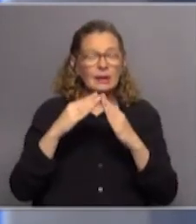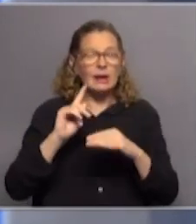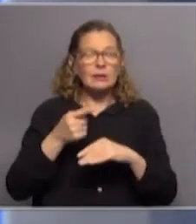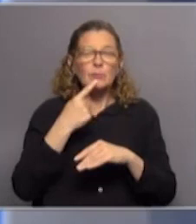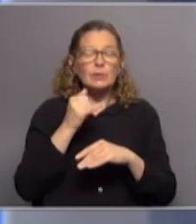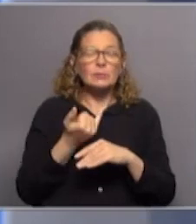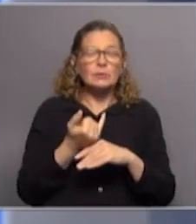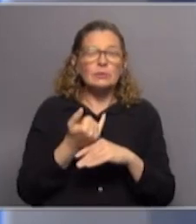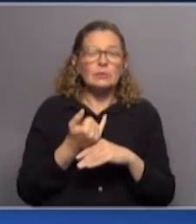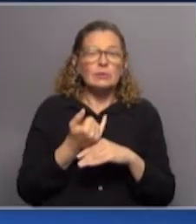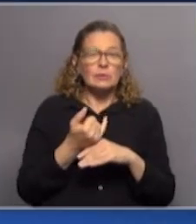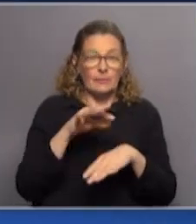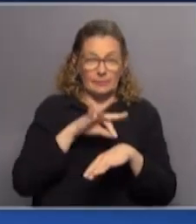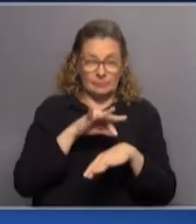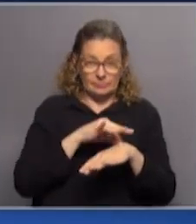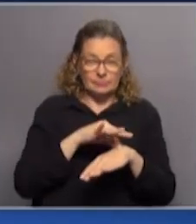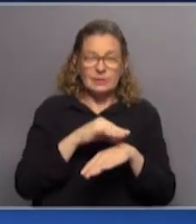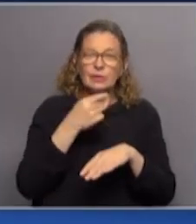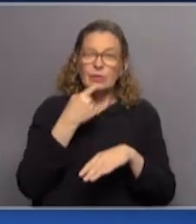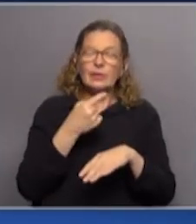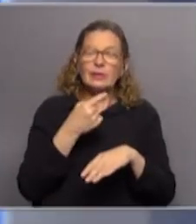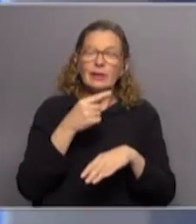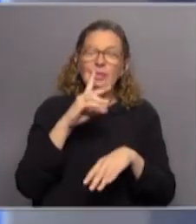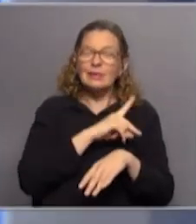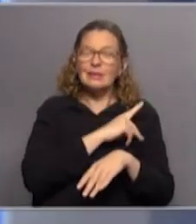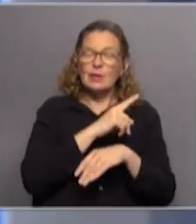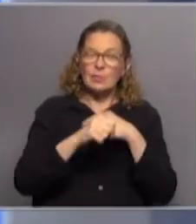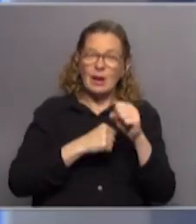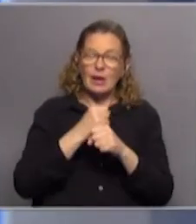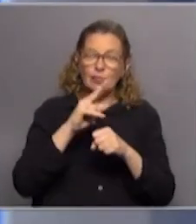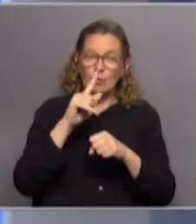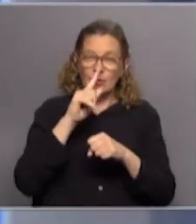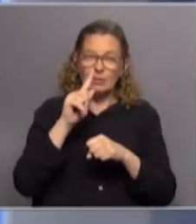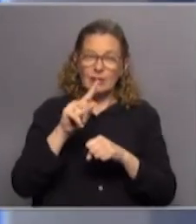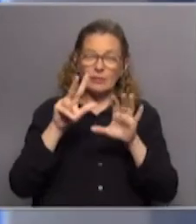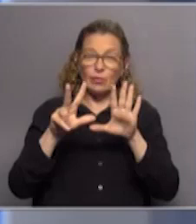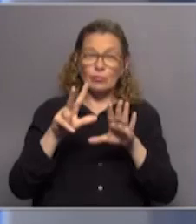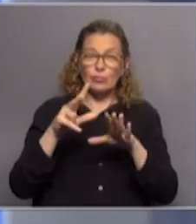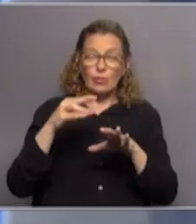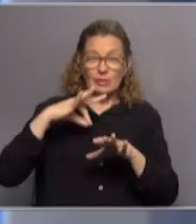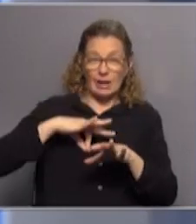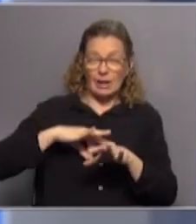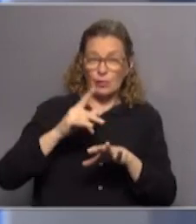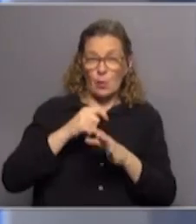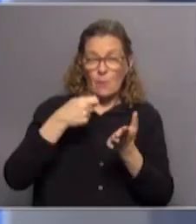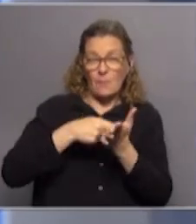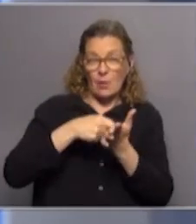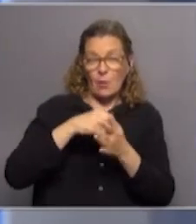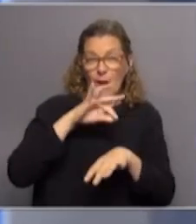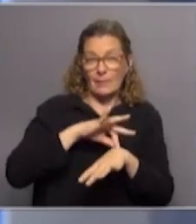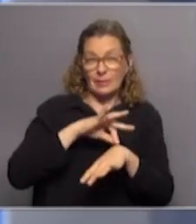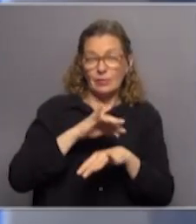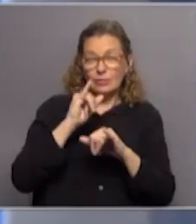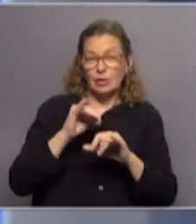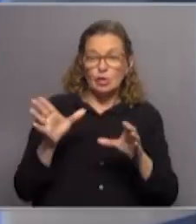ejemplo, desde el gremio médico y de practicantes se expresa que en diciembre del año 2018 la mutualista no pagó salarios a médicos y sí